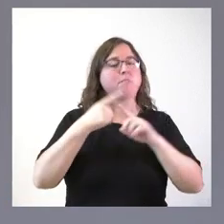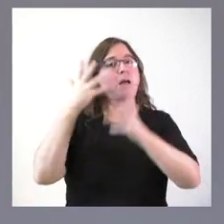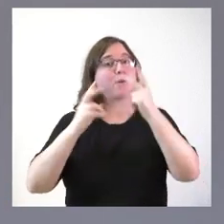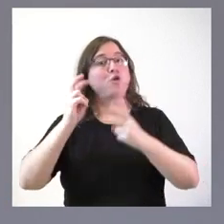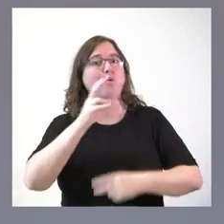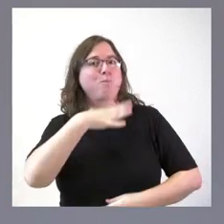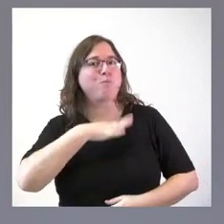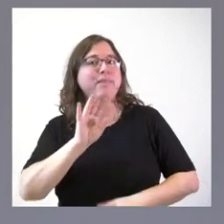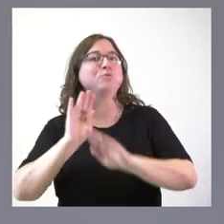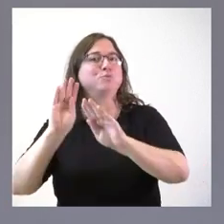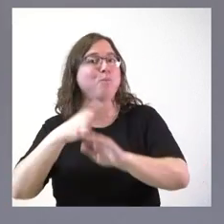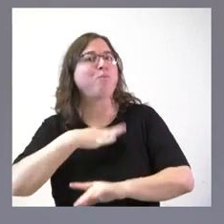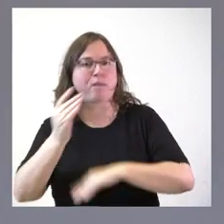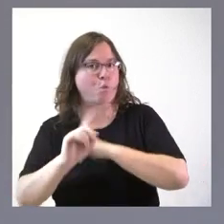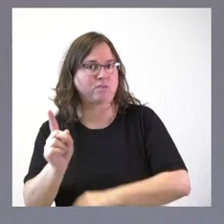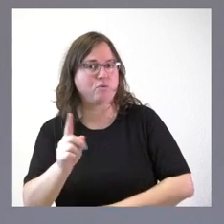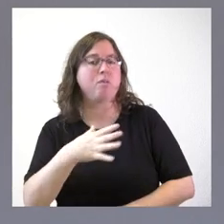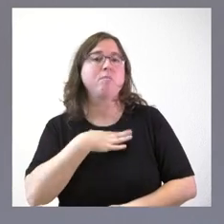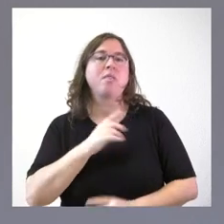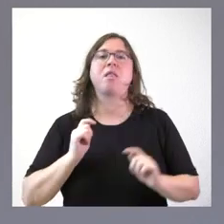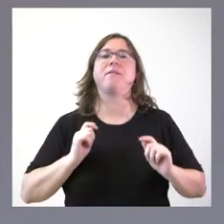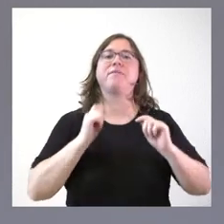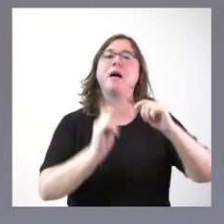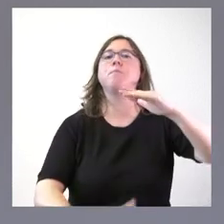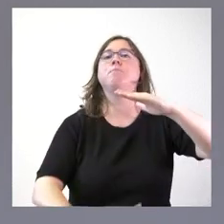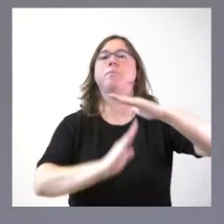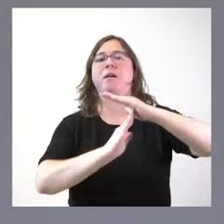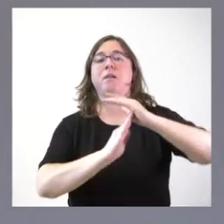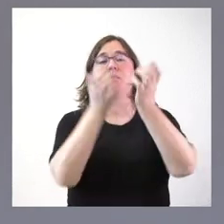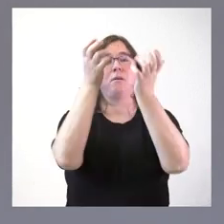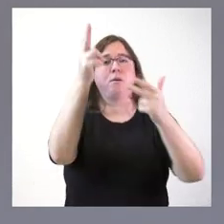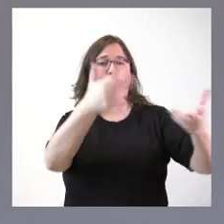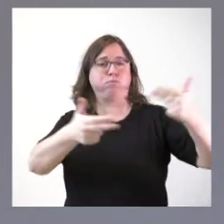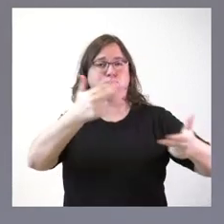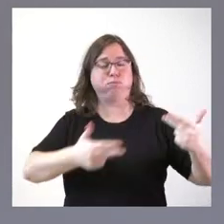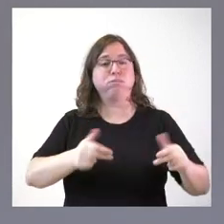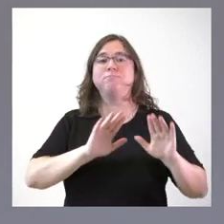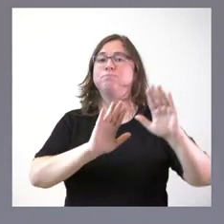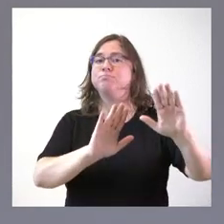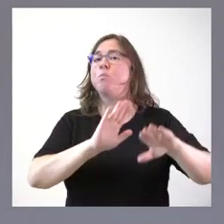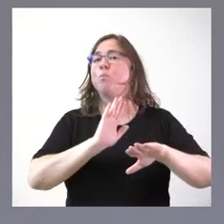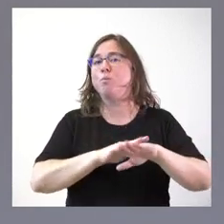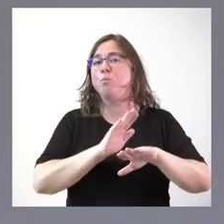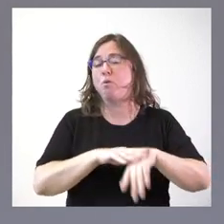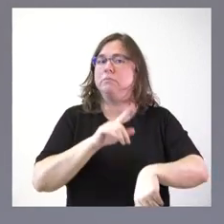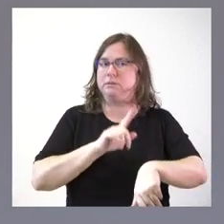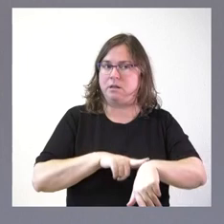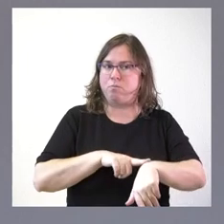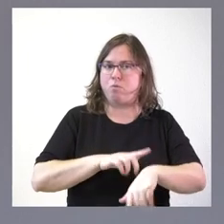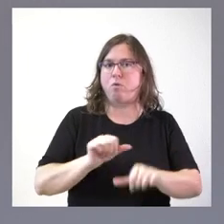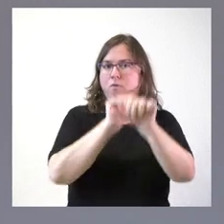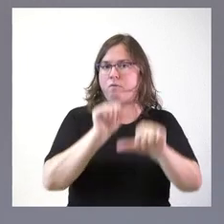podían haber hecho en el ámbito de las suyas es decretar esta paralización de la demolición y lo hacemos cuando estamos en tiempo y forma